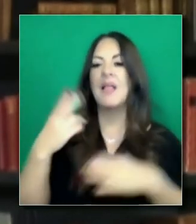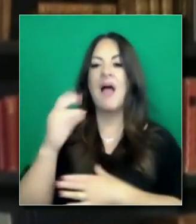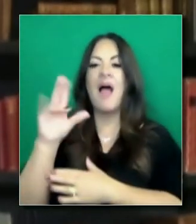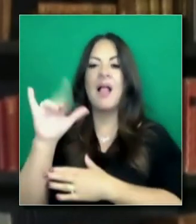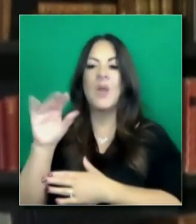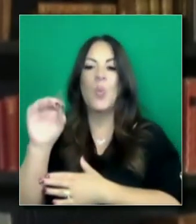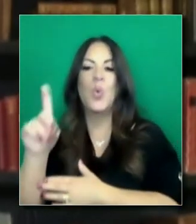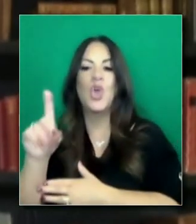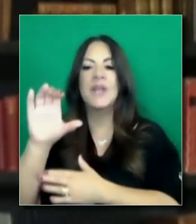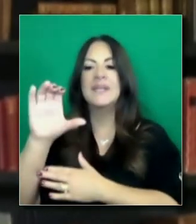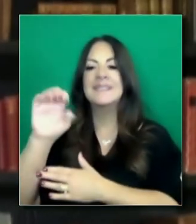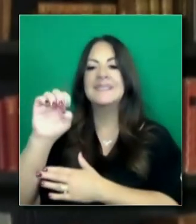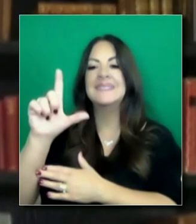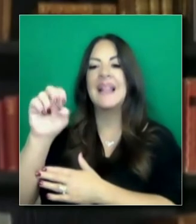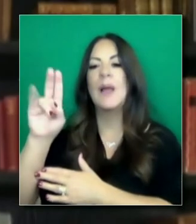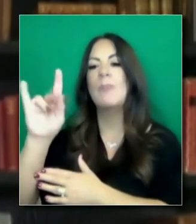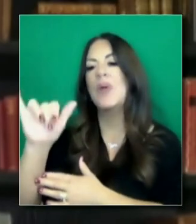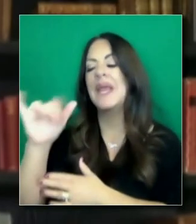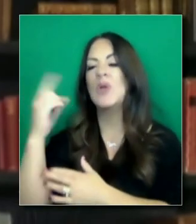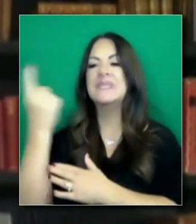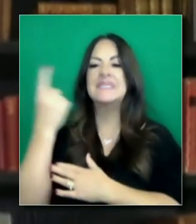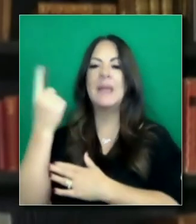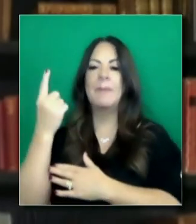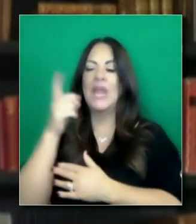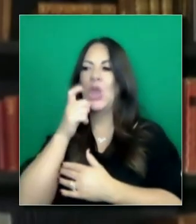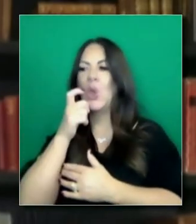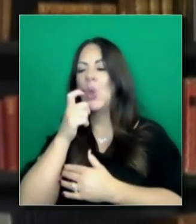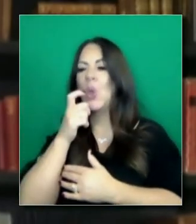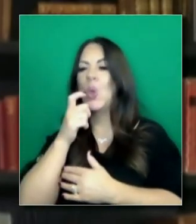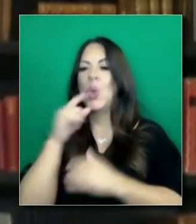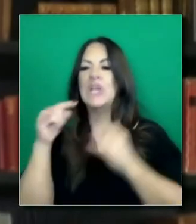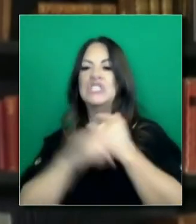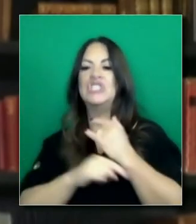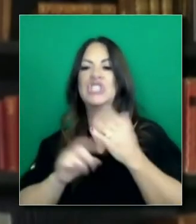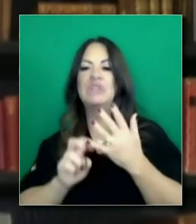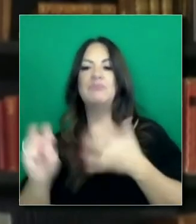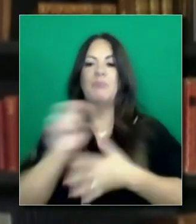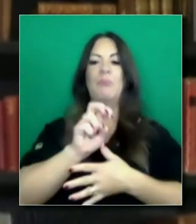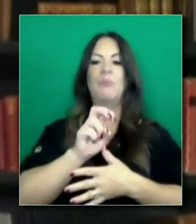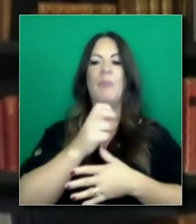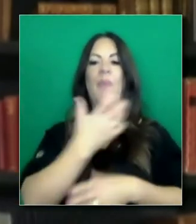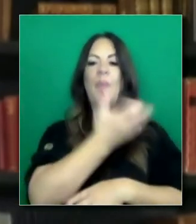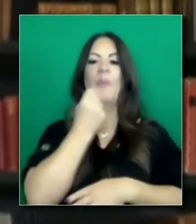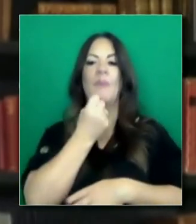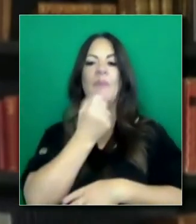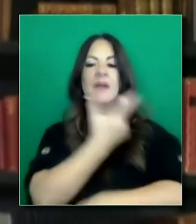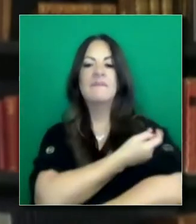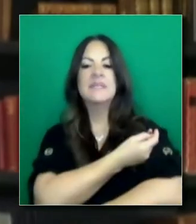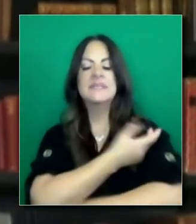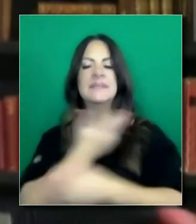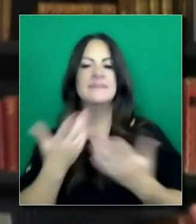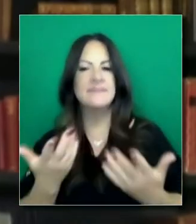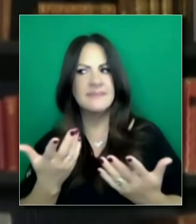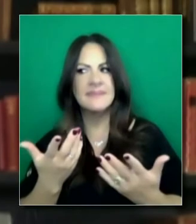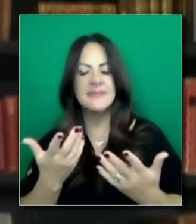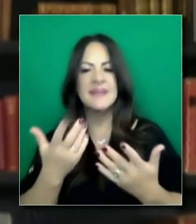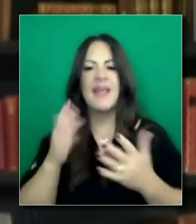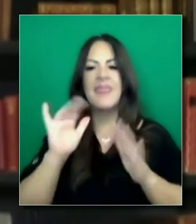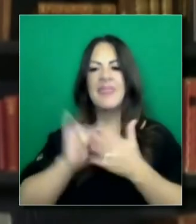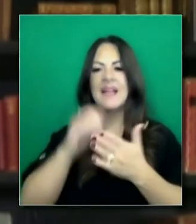quiero asegurarme de que este asunto de la equidad también sea fundacional, sea básica. Y el hecho es que hemos preparado